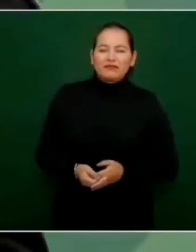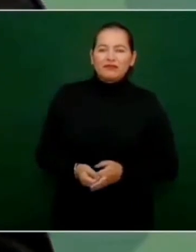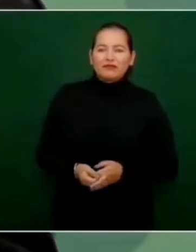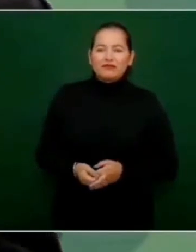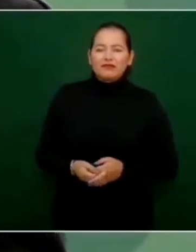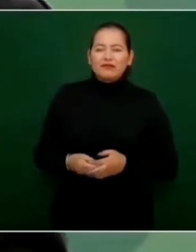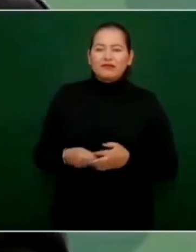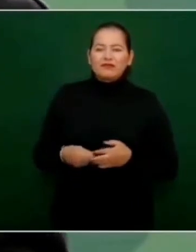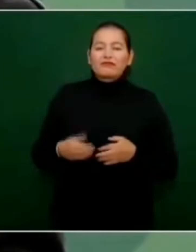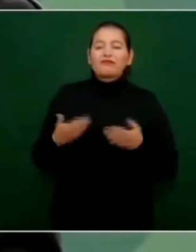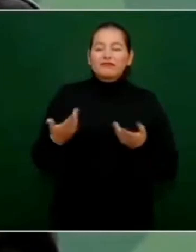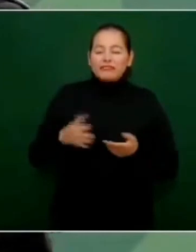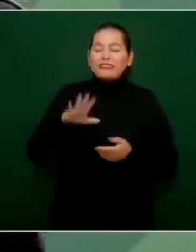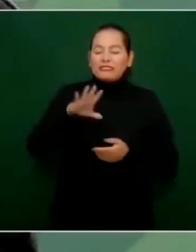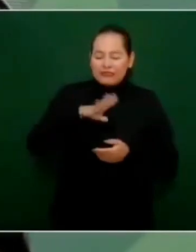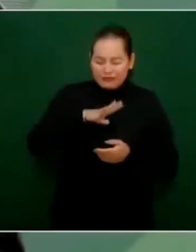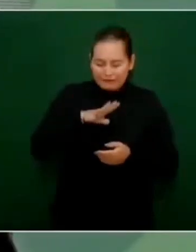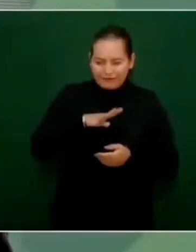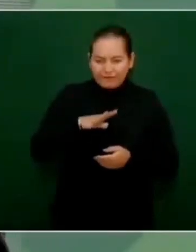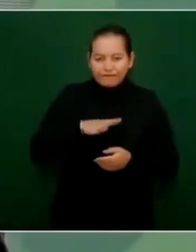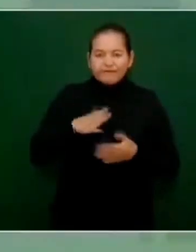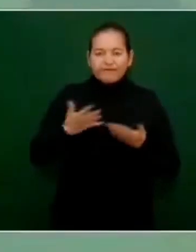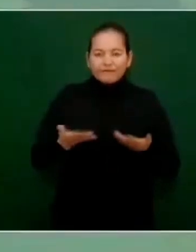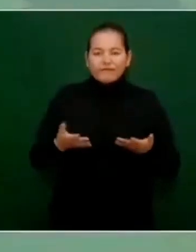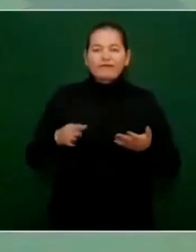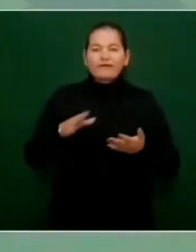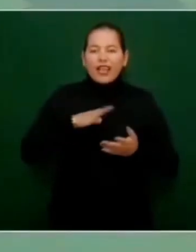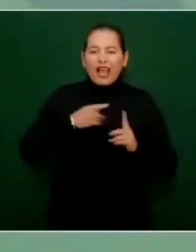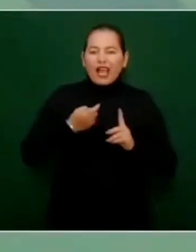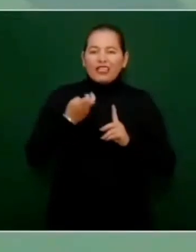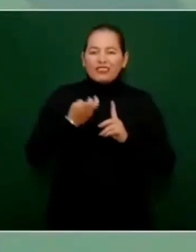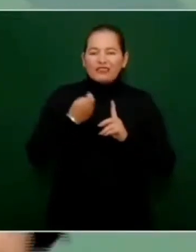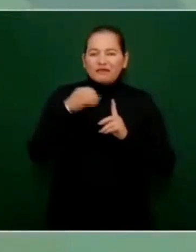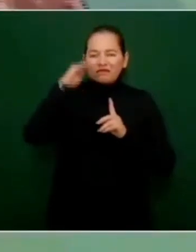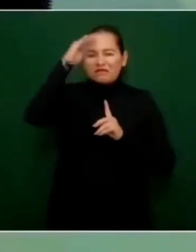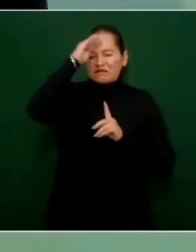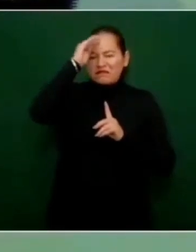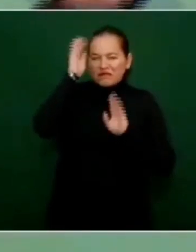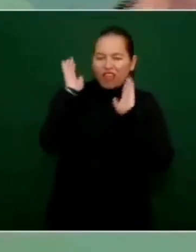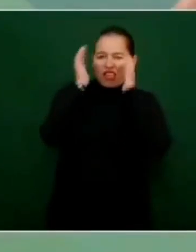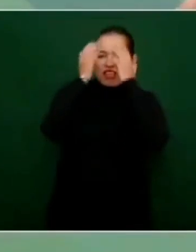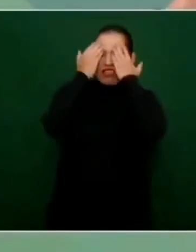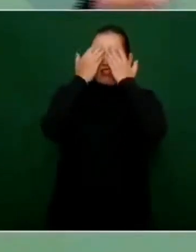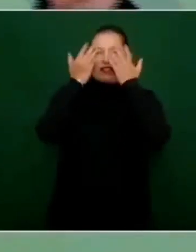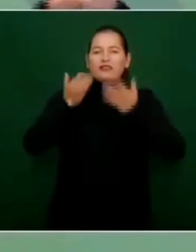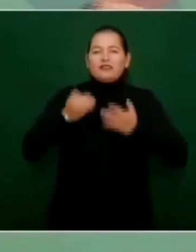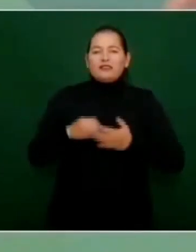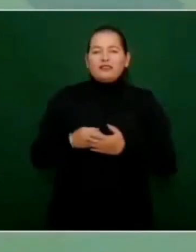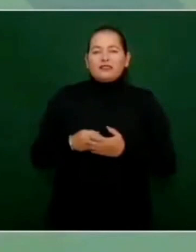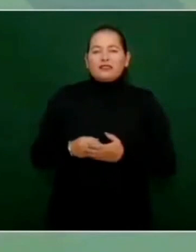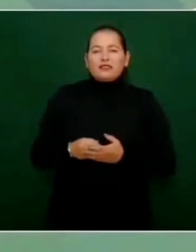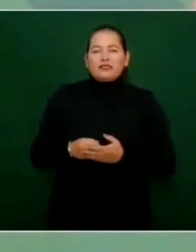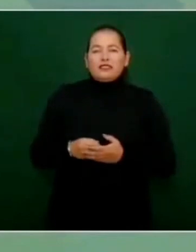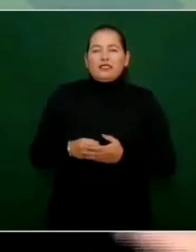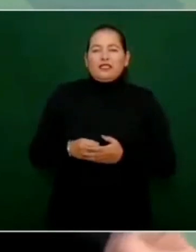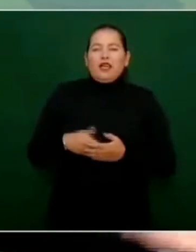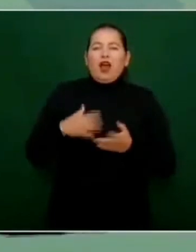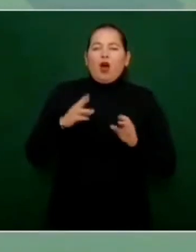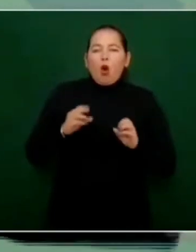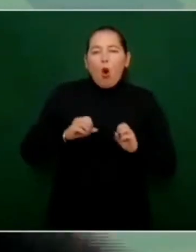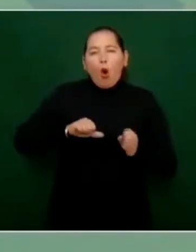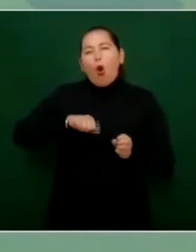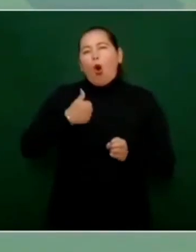Entonces, sí existe ese pensamiento conservador. Solo otras mantas, ¿no? No queremos el comunismo.